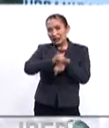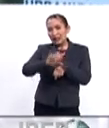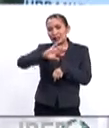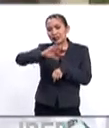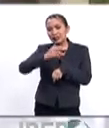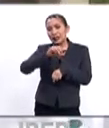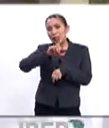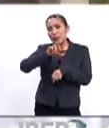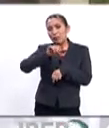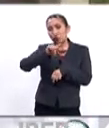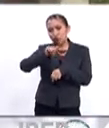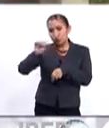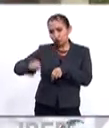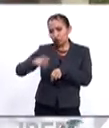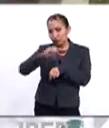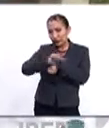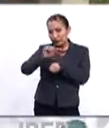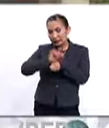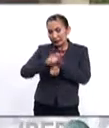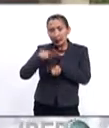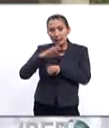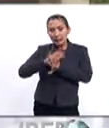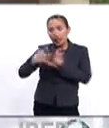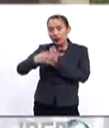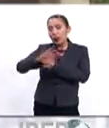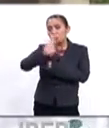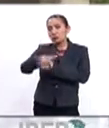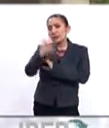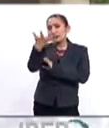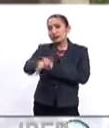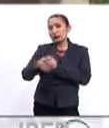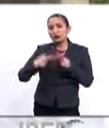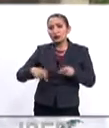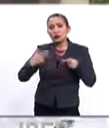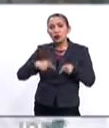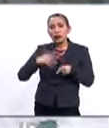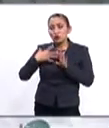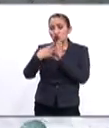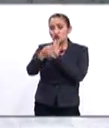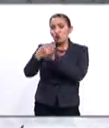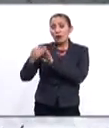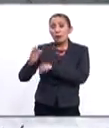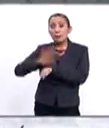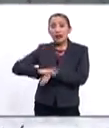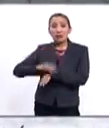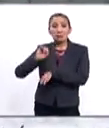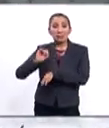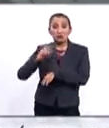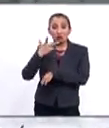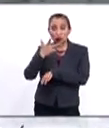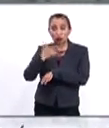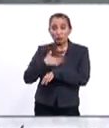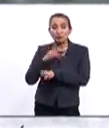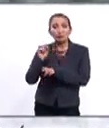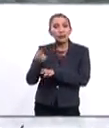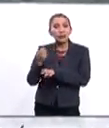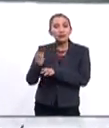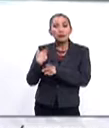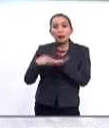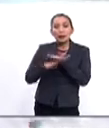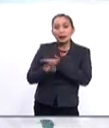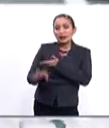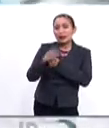de Chabut, al sur del país, ha causado ya la muerte de 10 personas y contagiado a más de 28. Como medida